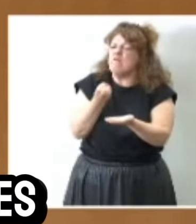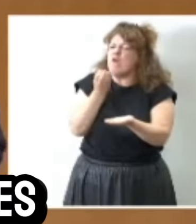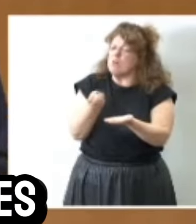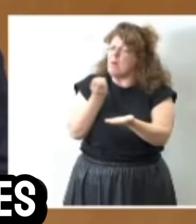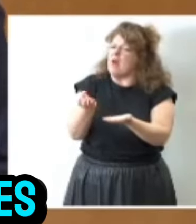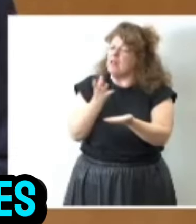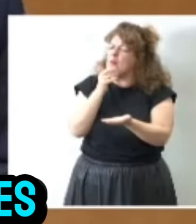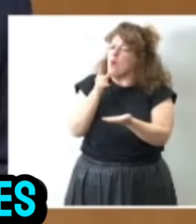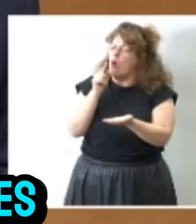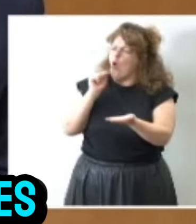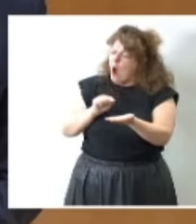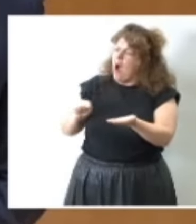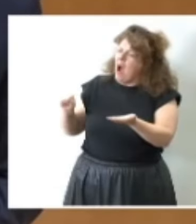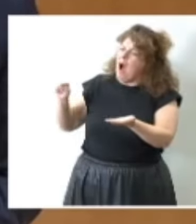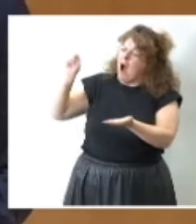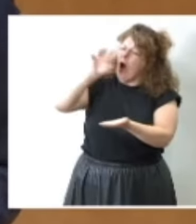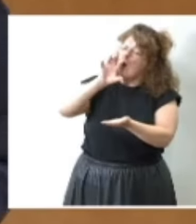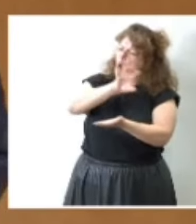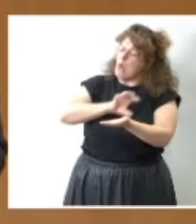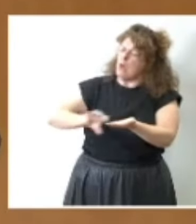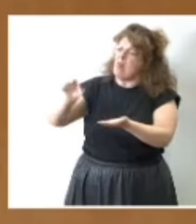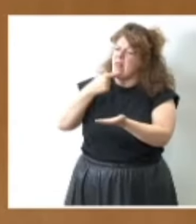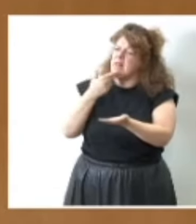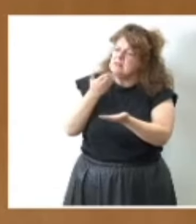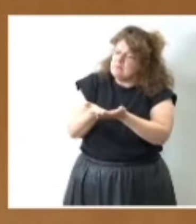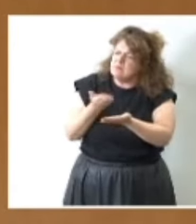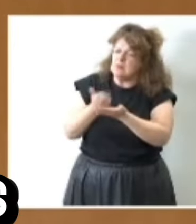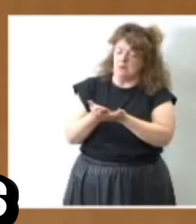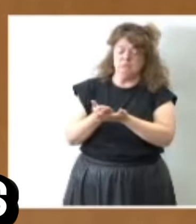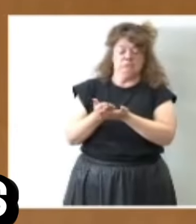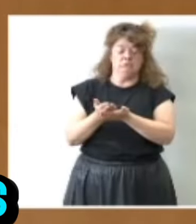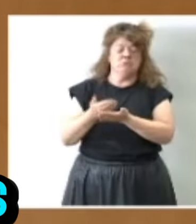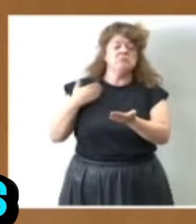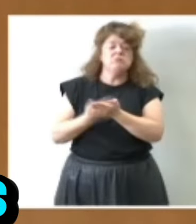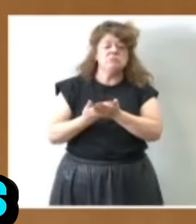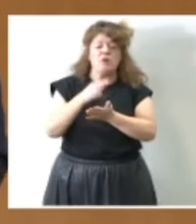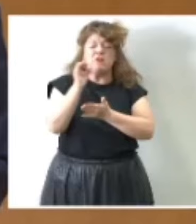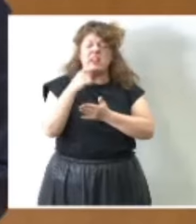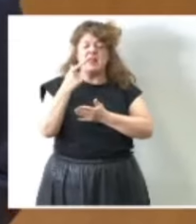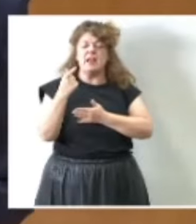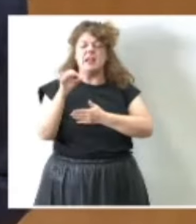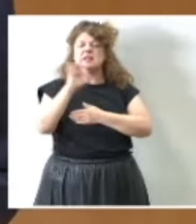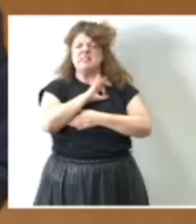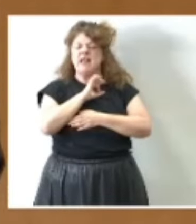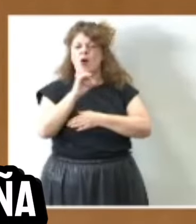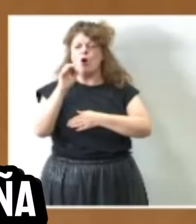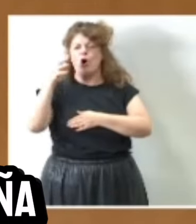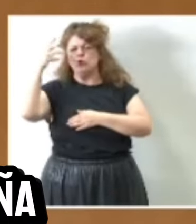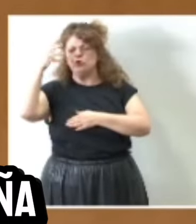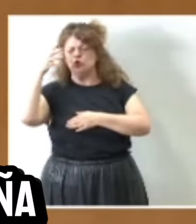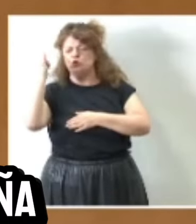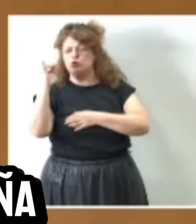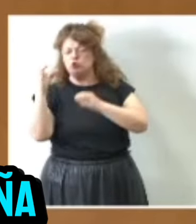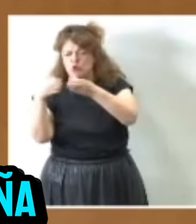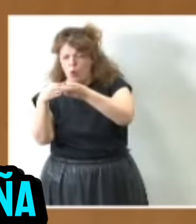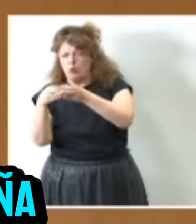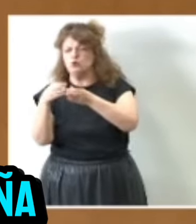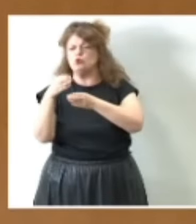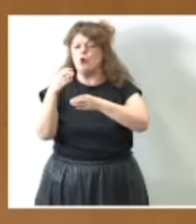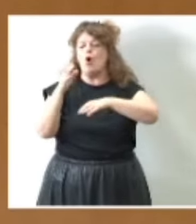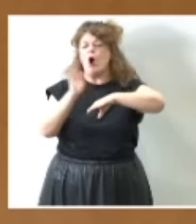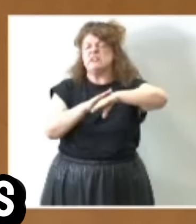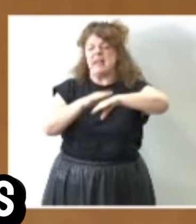parte de las distintas comunidades autónomas. Podrán dar fe de ello los señores senadores de Junts o de Esquerra Republicana por